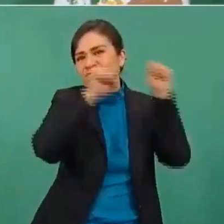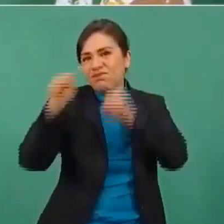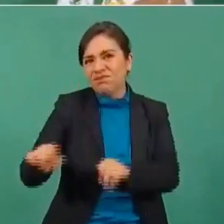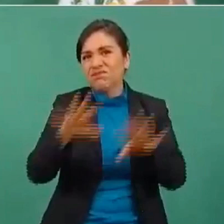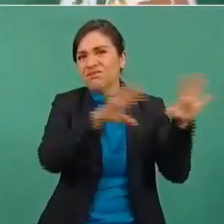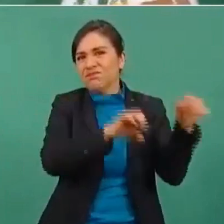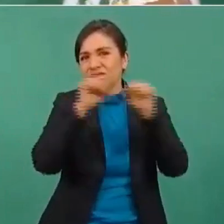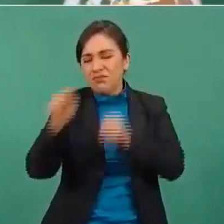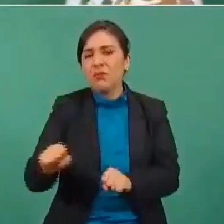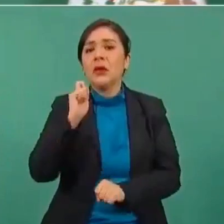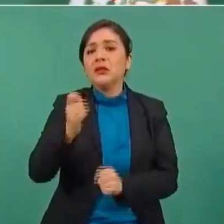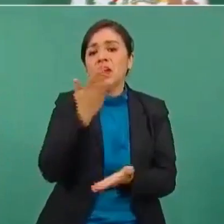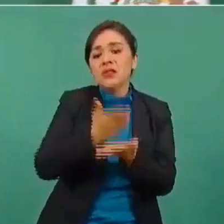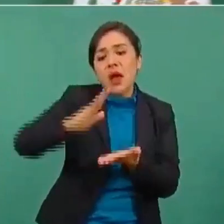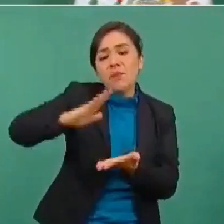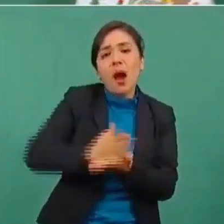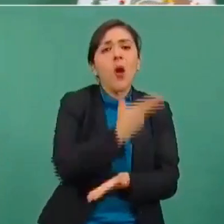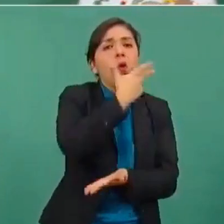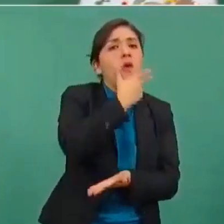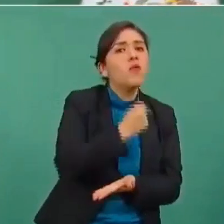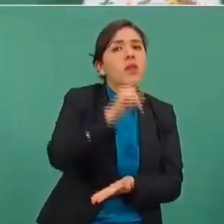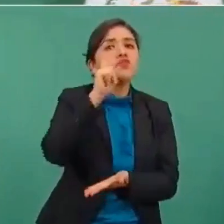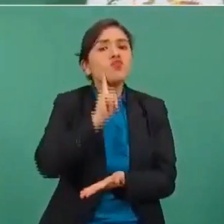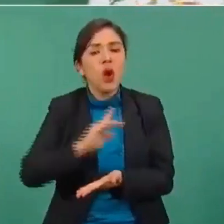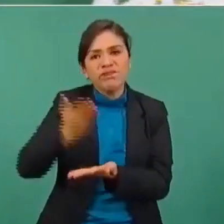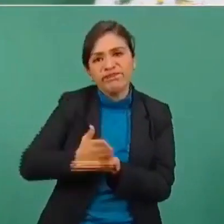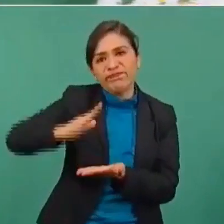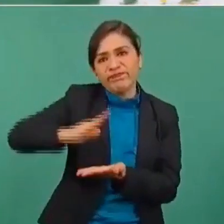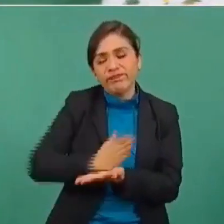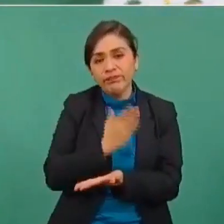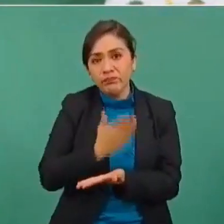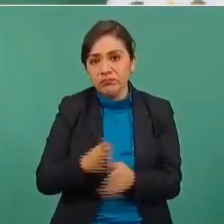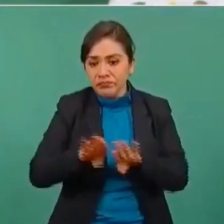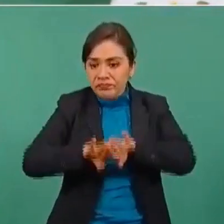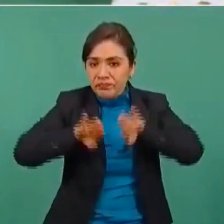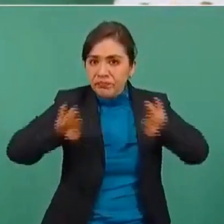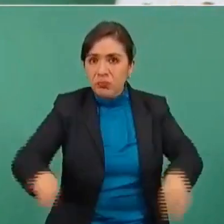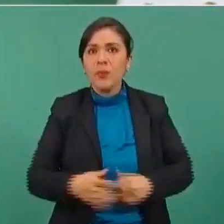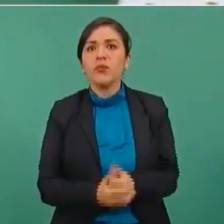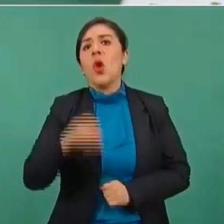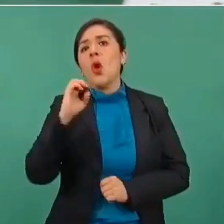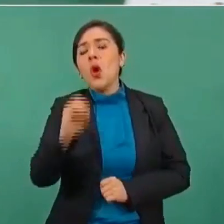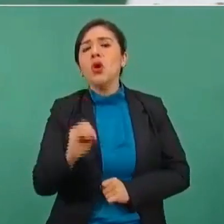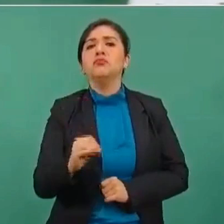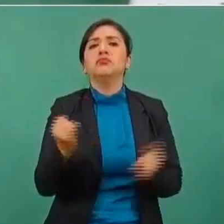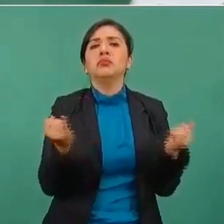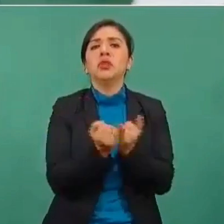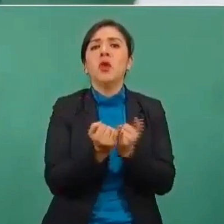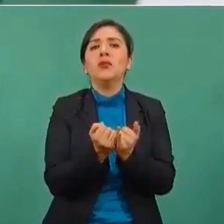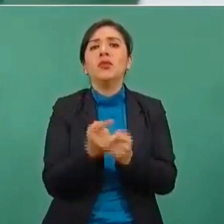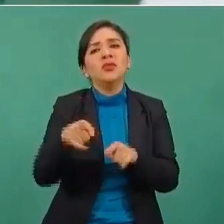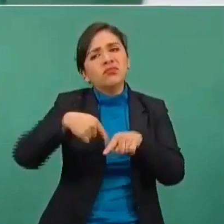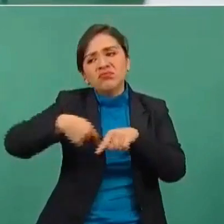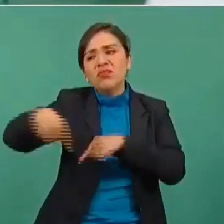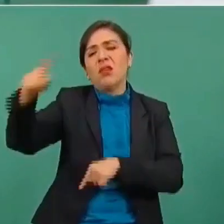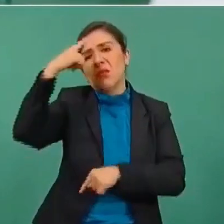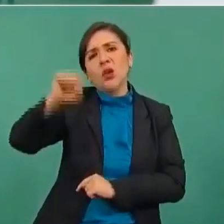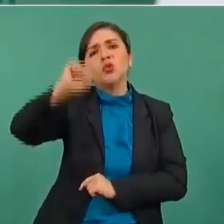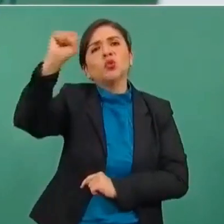Separaban a hombres y mujeres, los mandaban al sureste